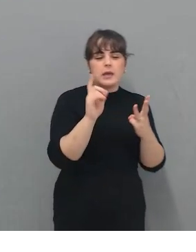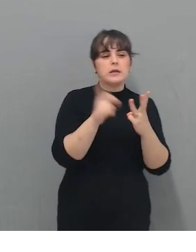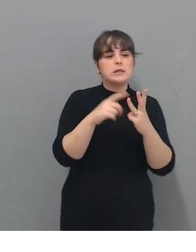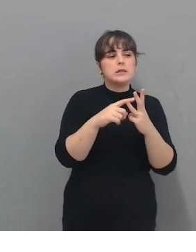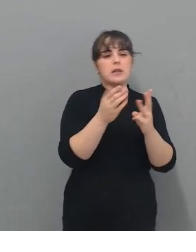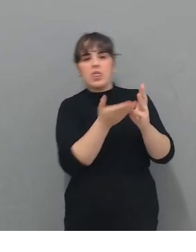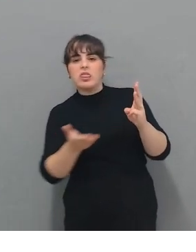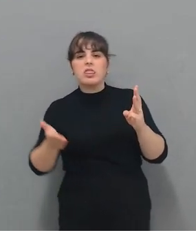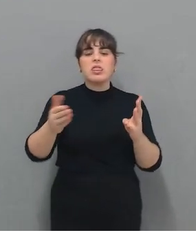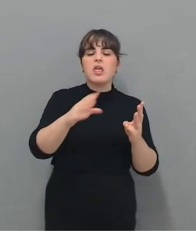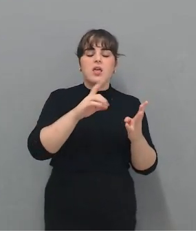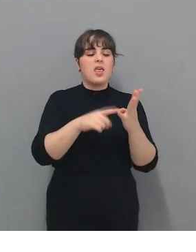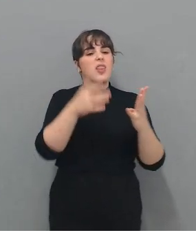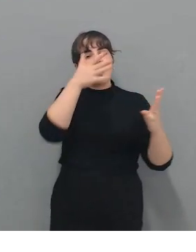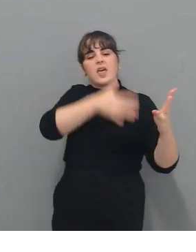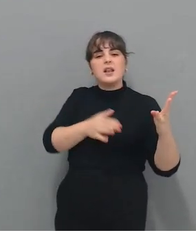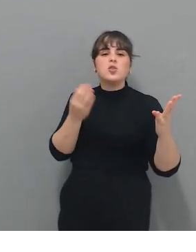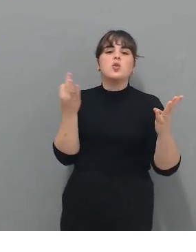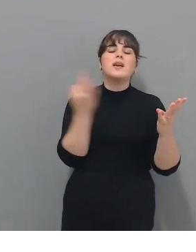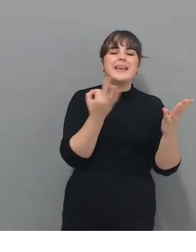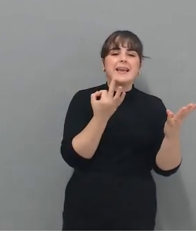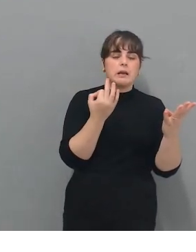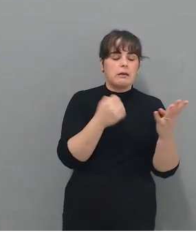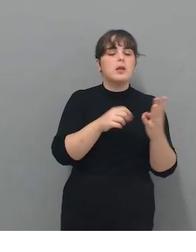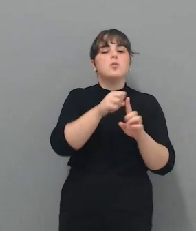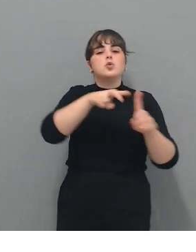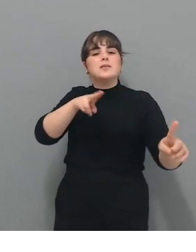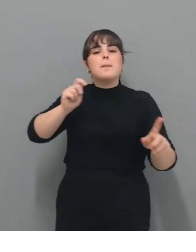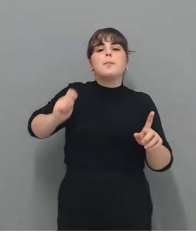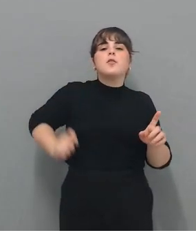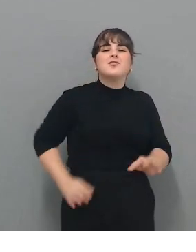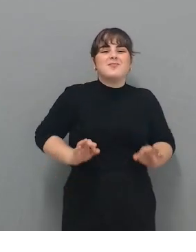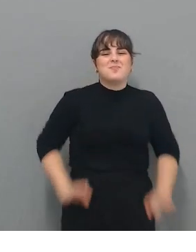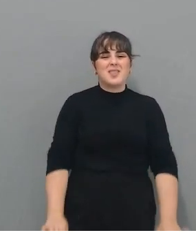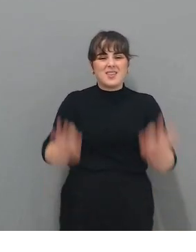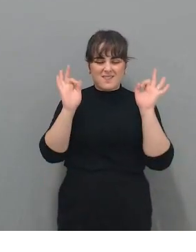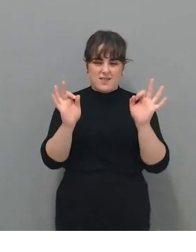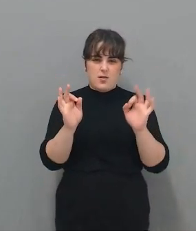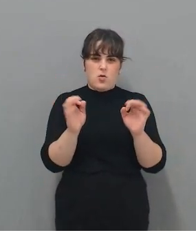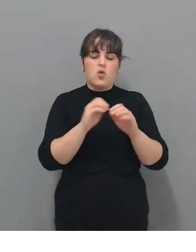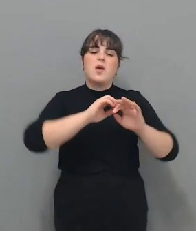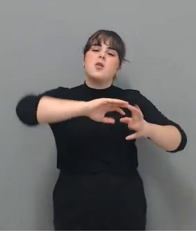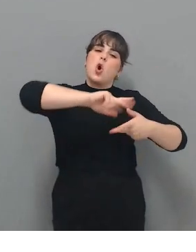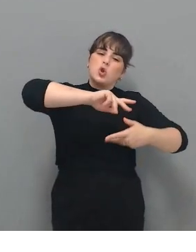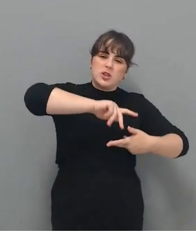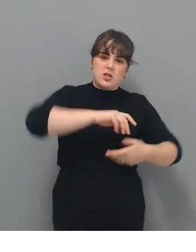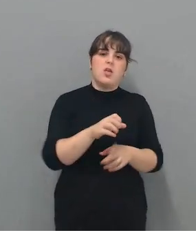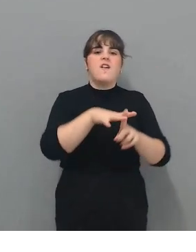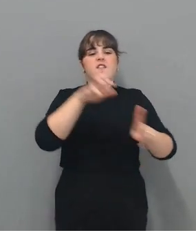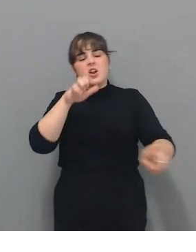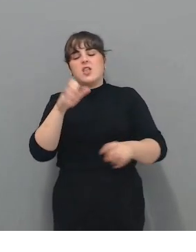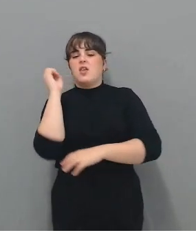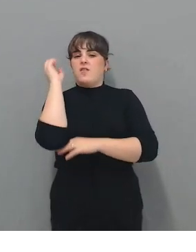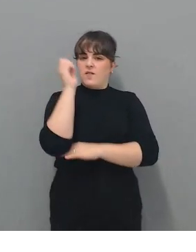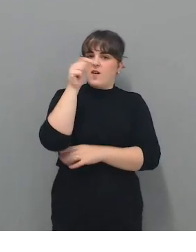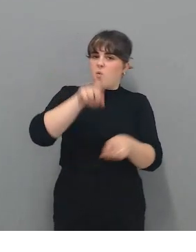se está cometiendo. Una visión profesional de esa noticia jurídica. Acudir a ponencias, a foros, como estamos haciendo aquí para que